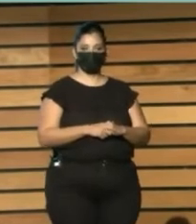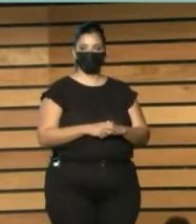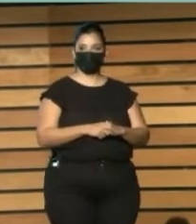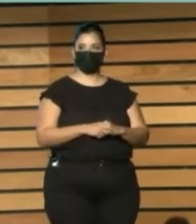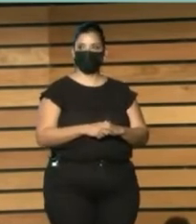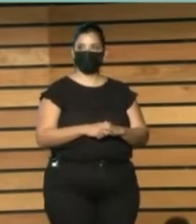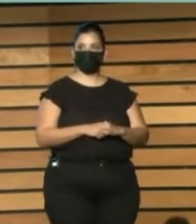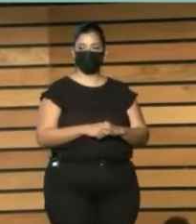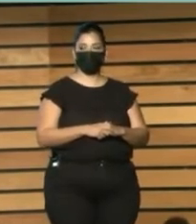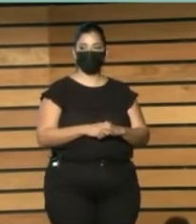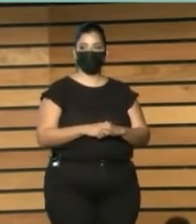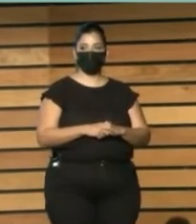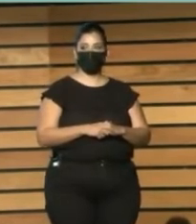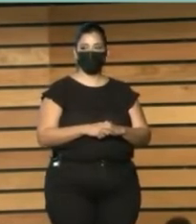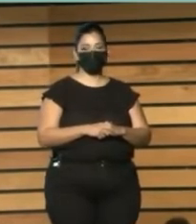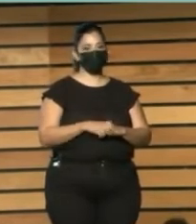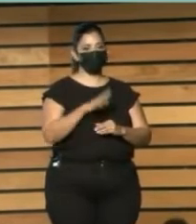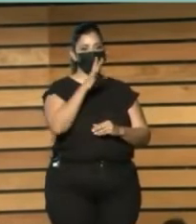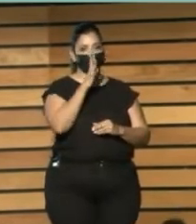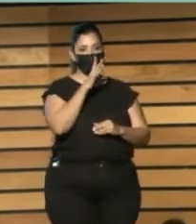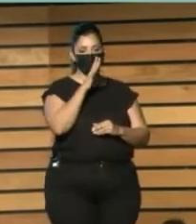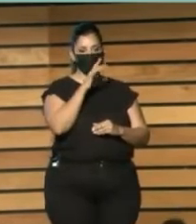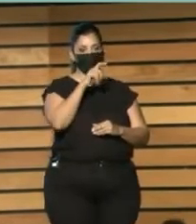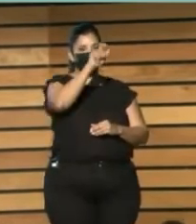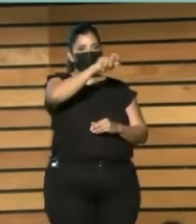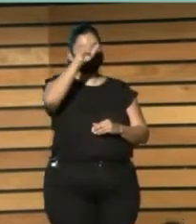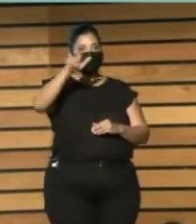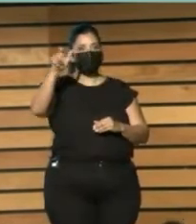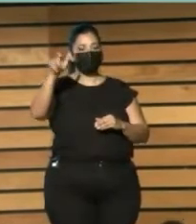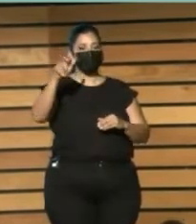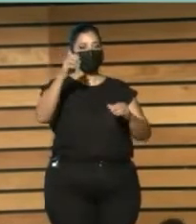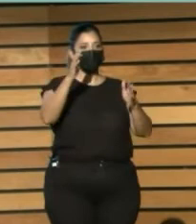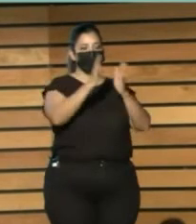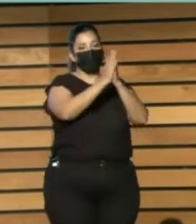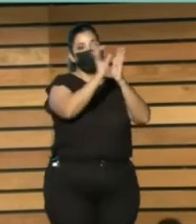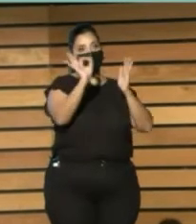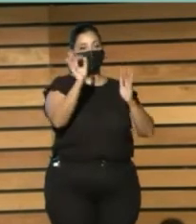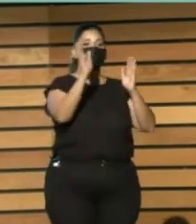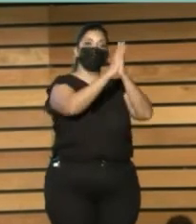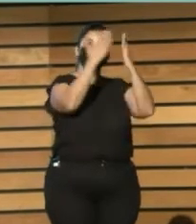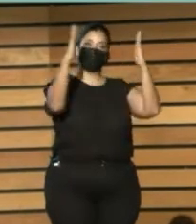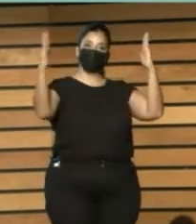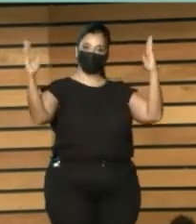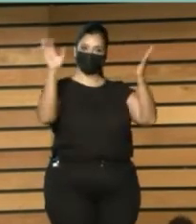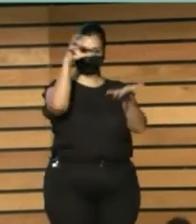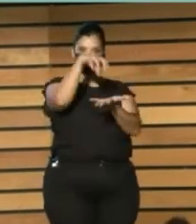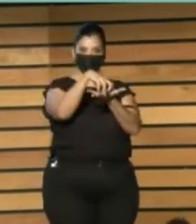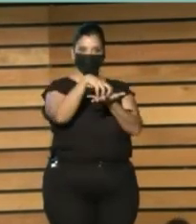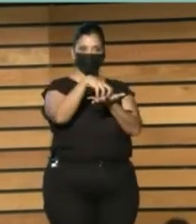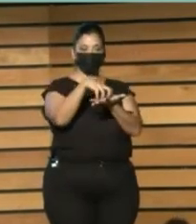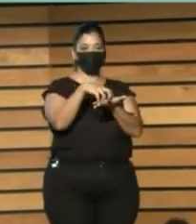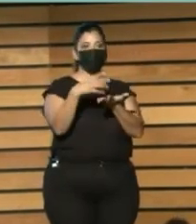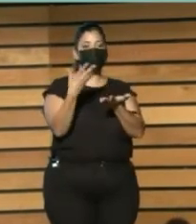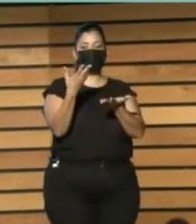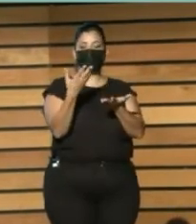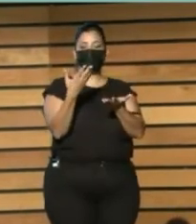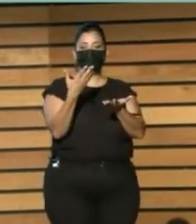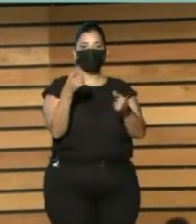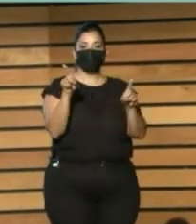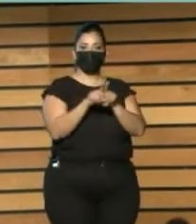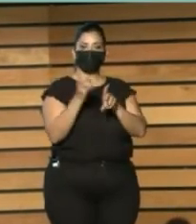¿Y qué papel Pueden tener aquí Las bibliotecas En una política Que esté